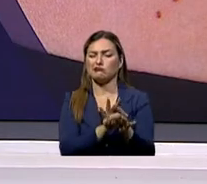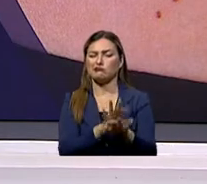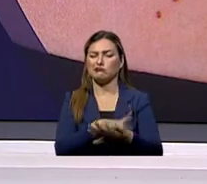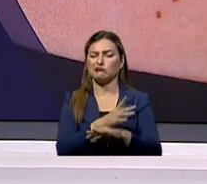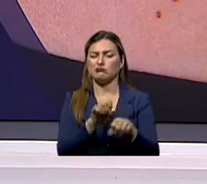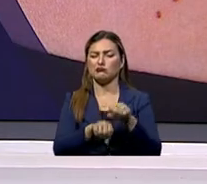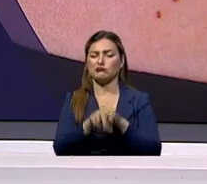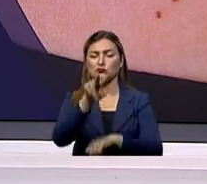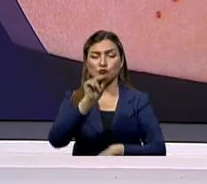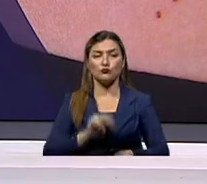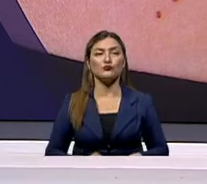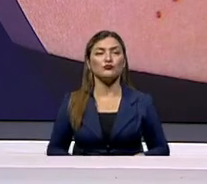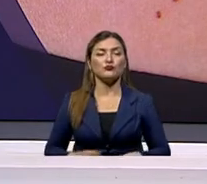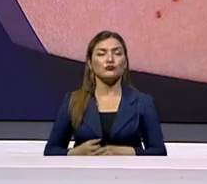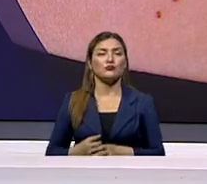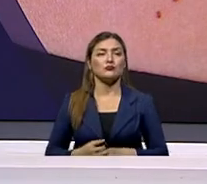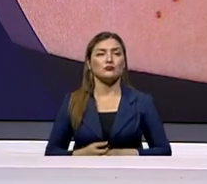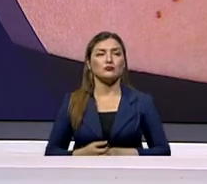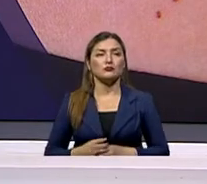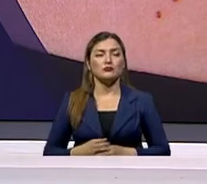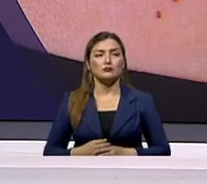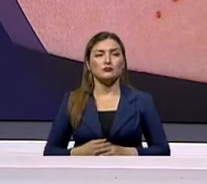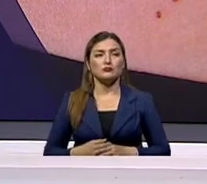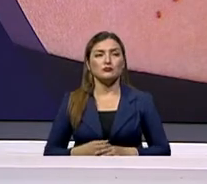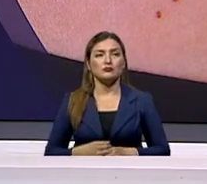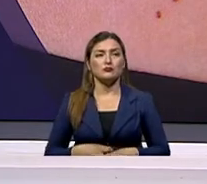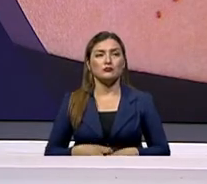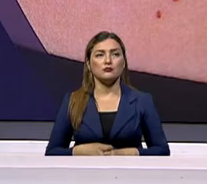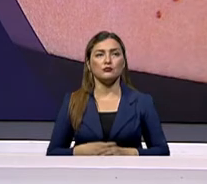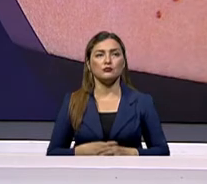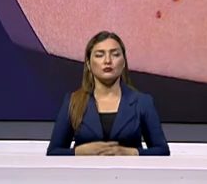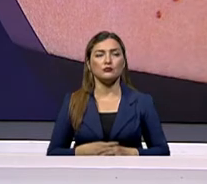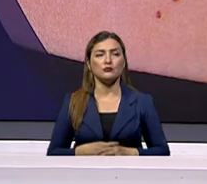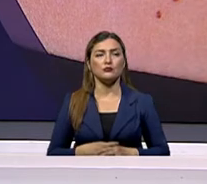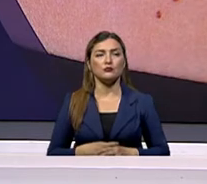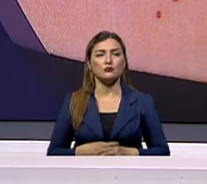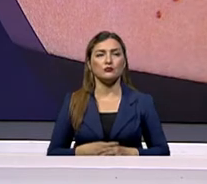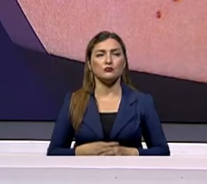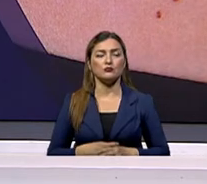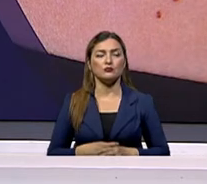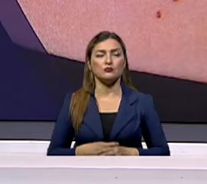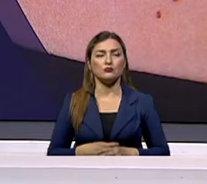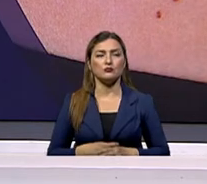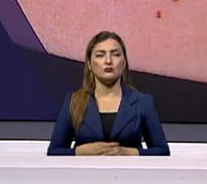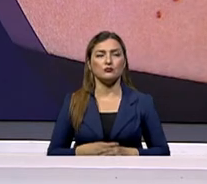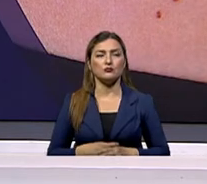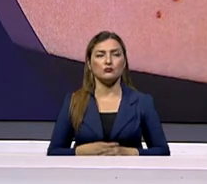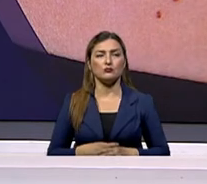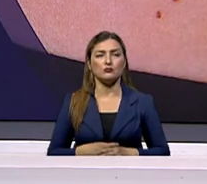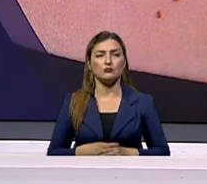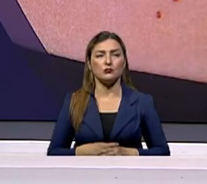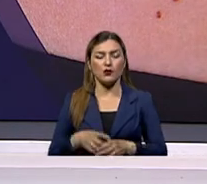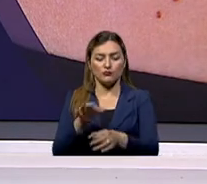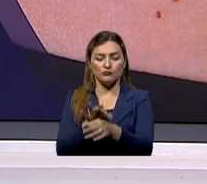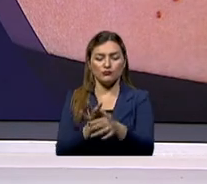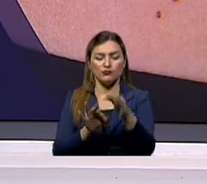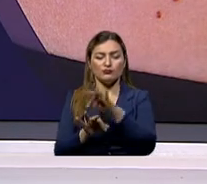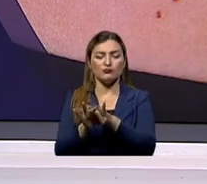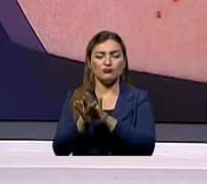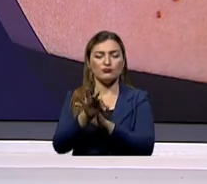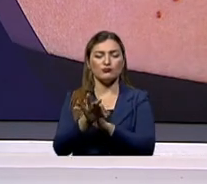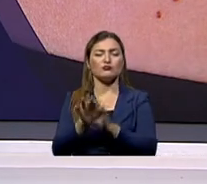lunar no pase a una fase más profunda de estos melanomas. Ven ustedes que estos nevos displásicos a veces pueden ser